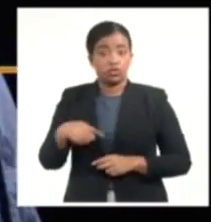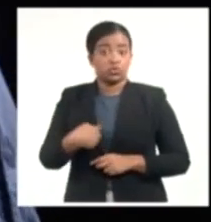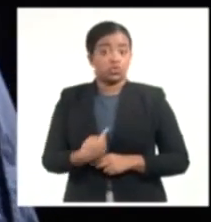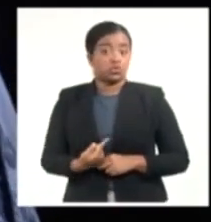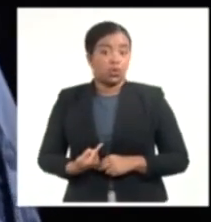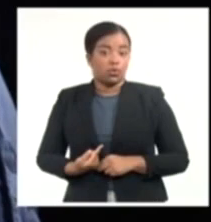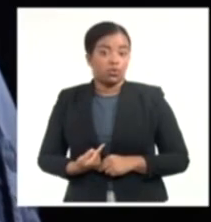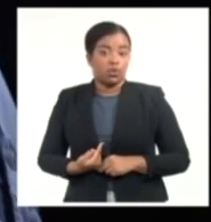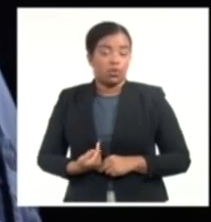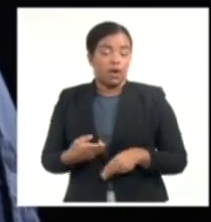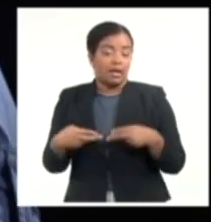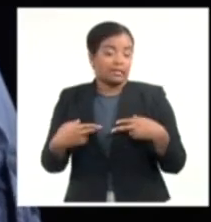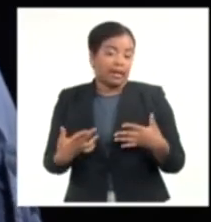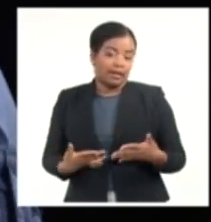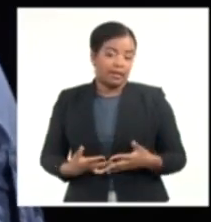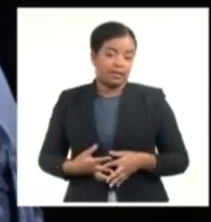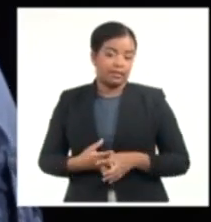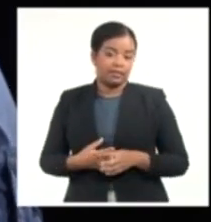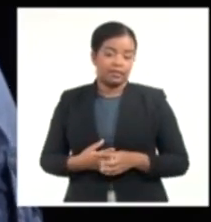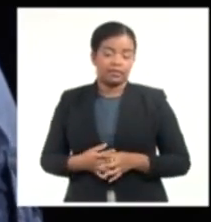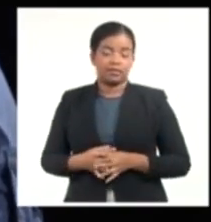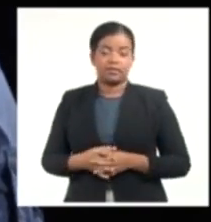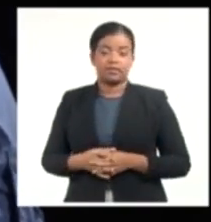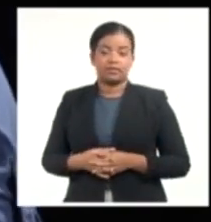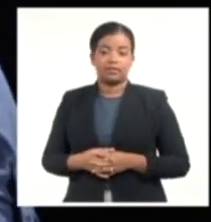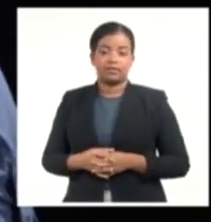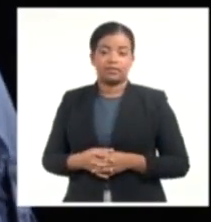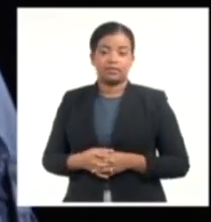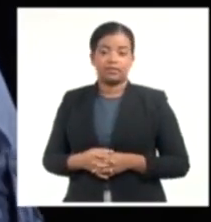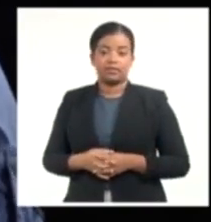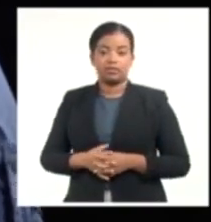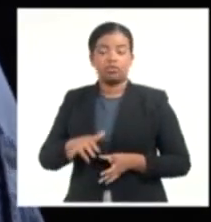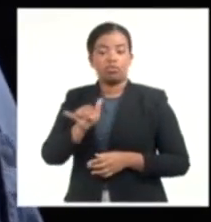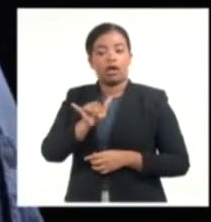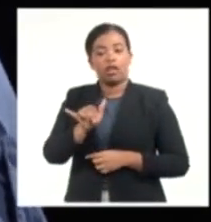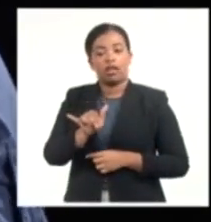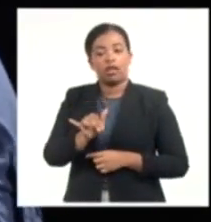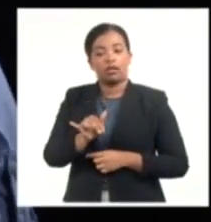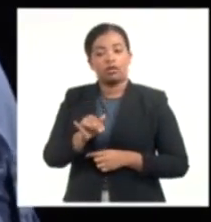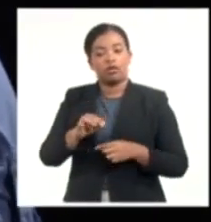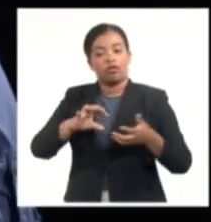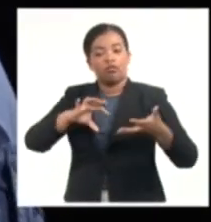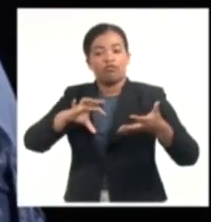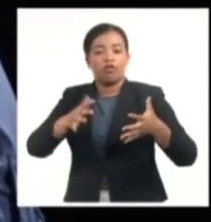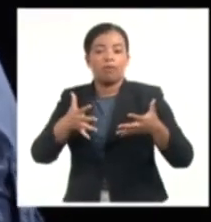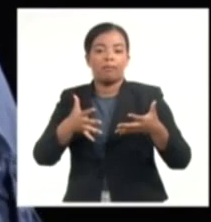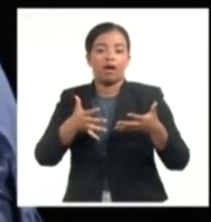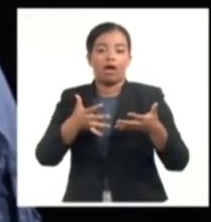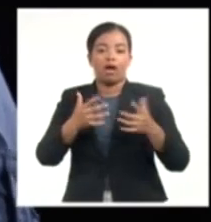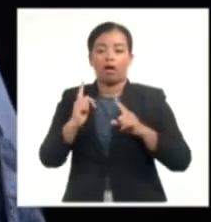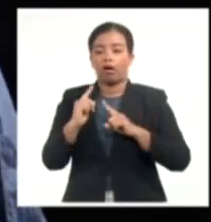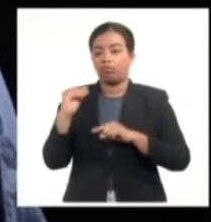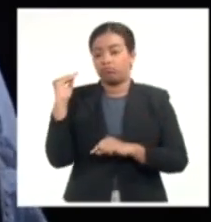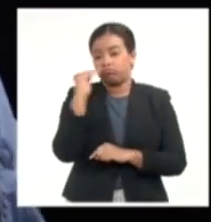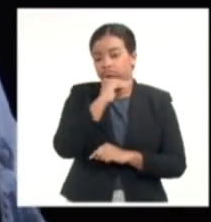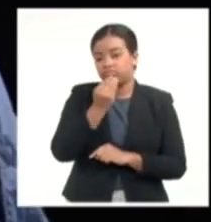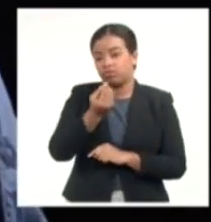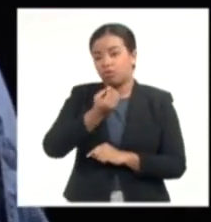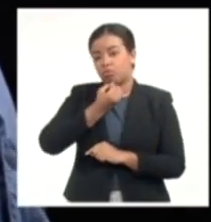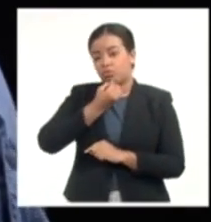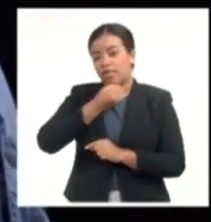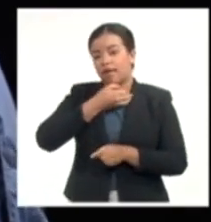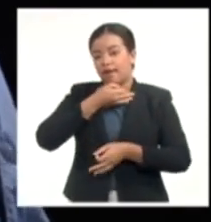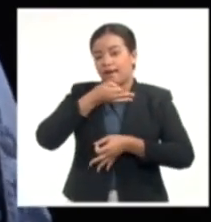intentamos fue encontrar una manera novedosa, moderna, para